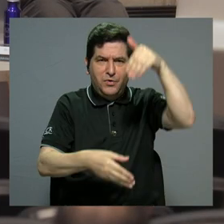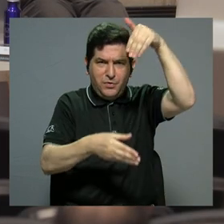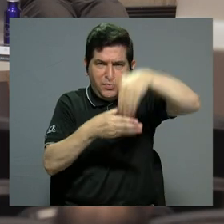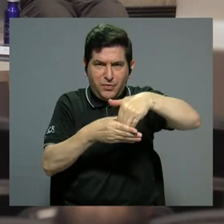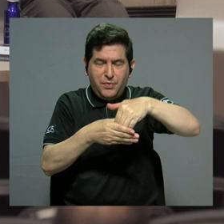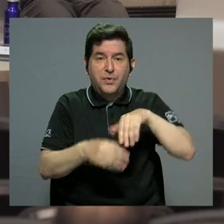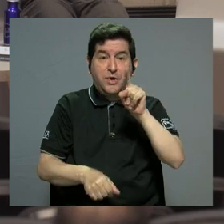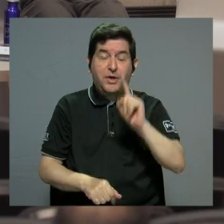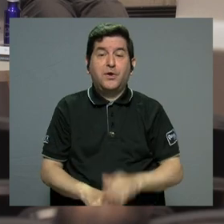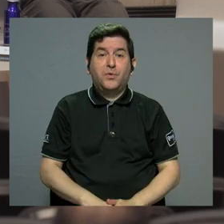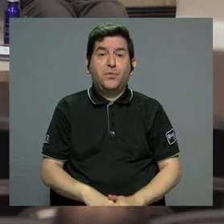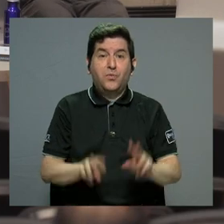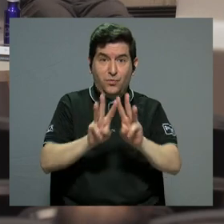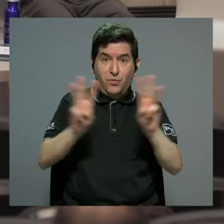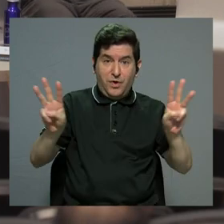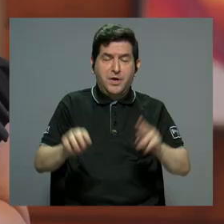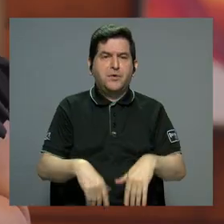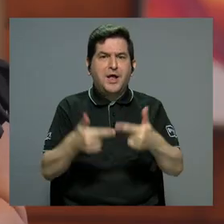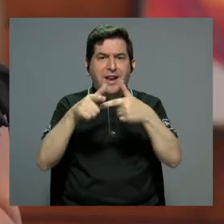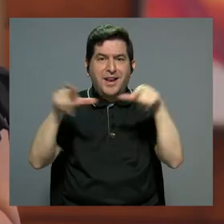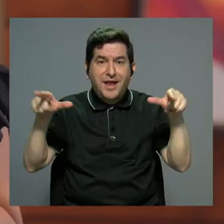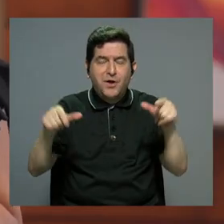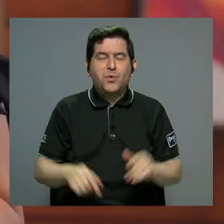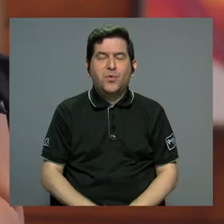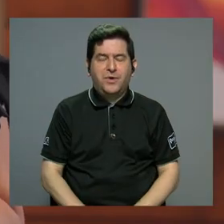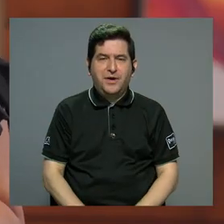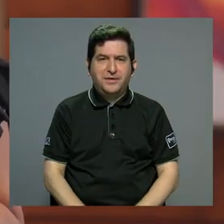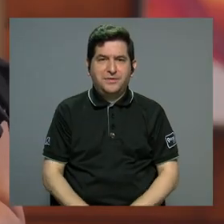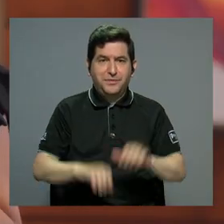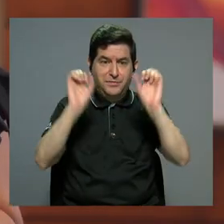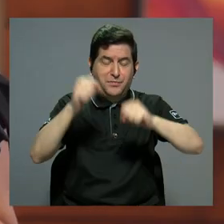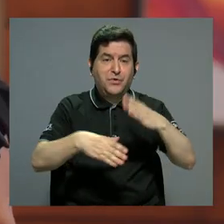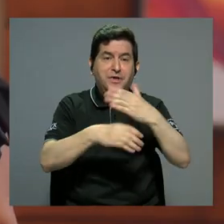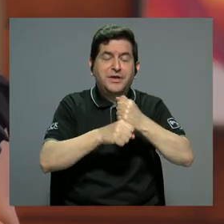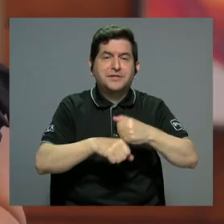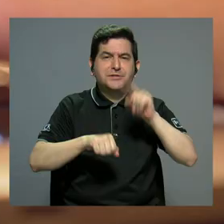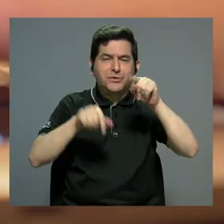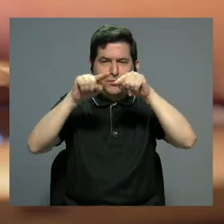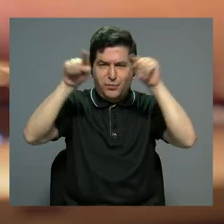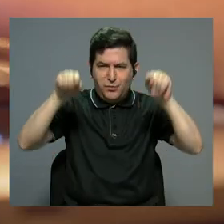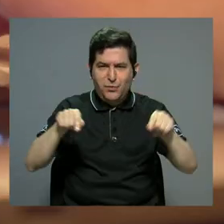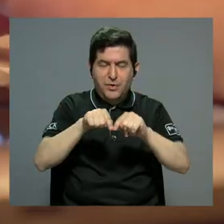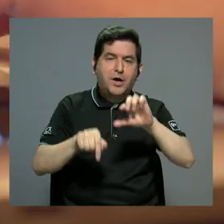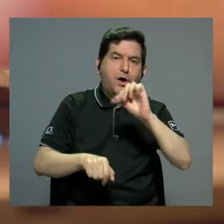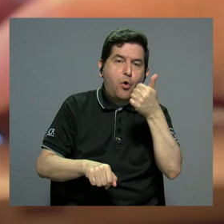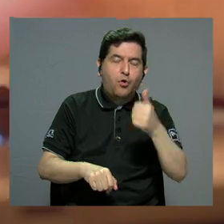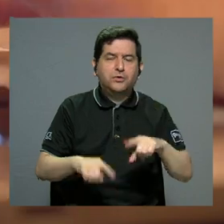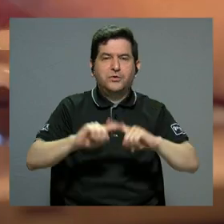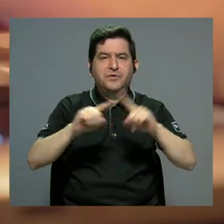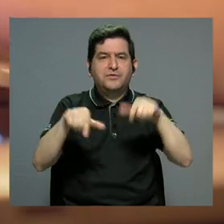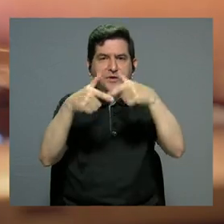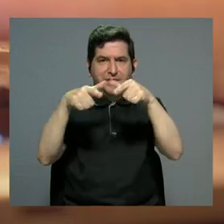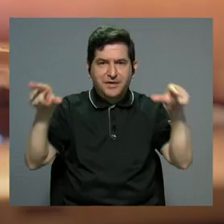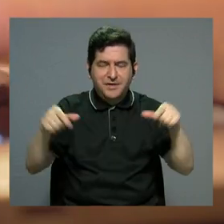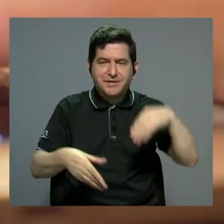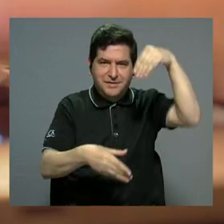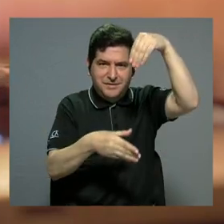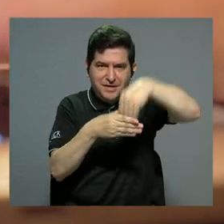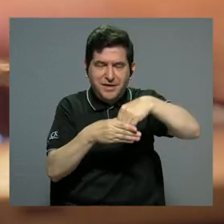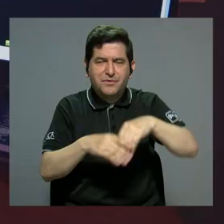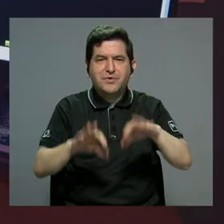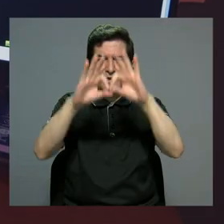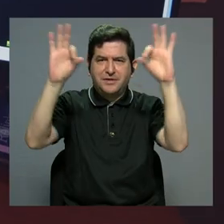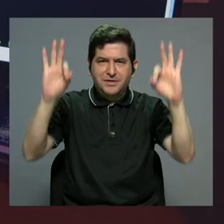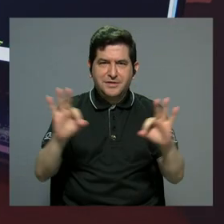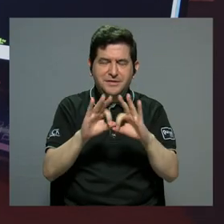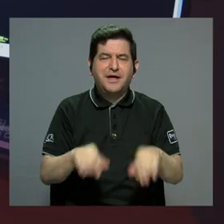insertarla en una página con un lenguaje, ¿verdad? Que había que hacer todo un lenguaje para poder hacer una cajita y luego otro lenguaje para poder insertar una